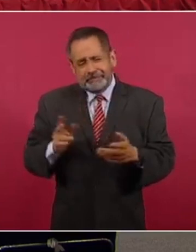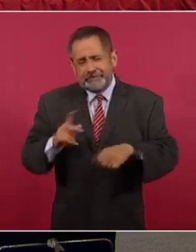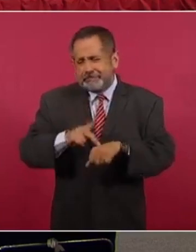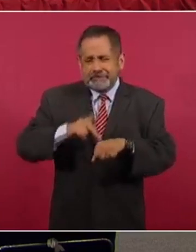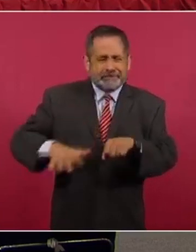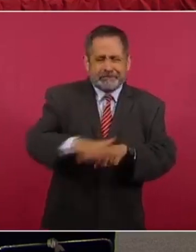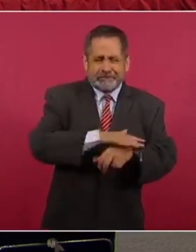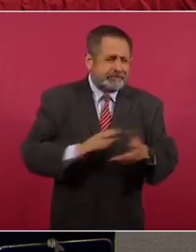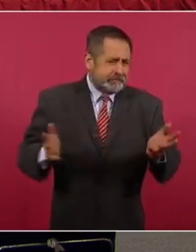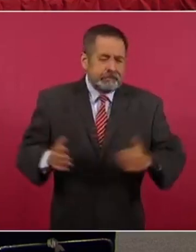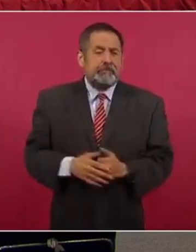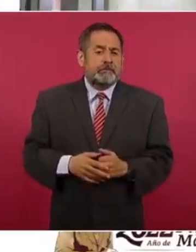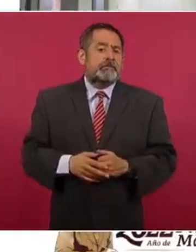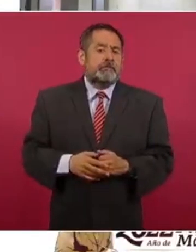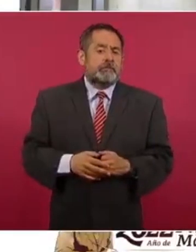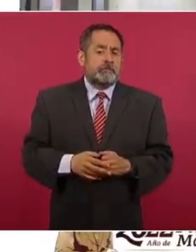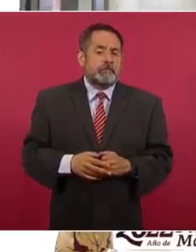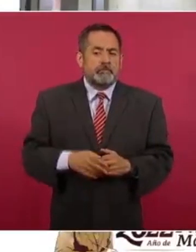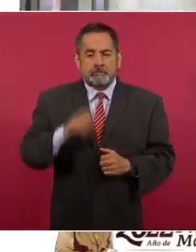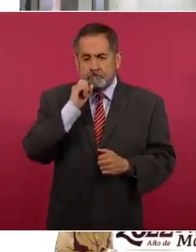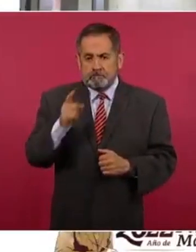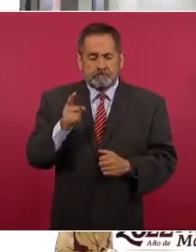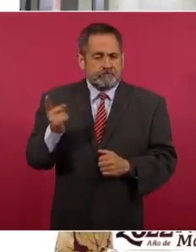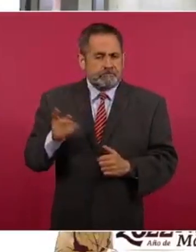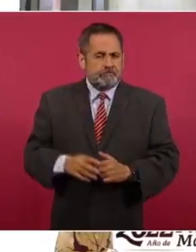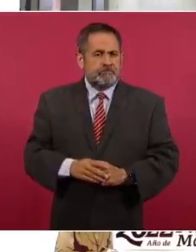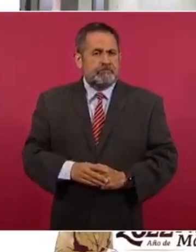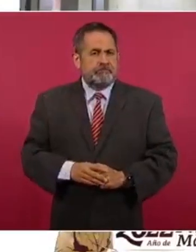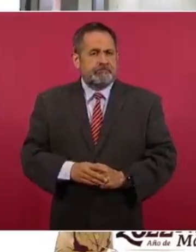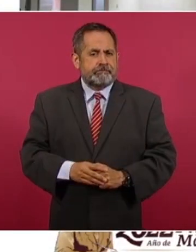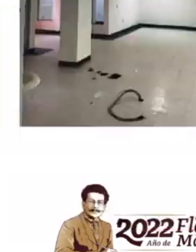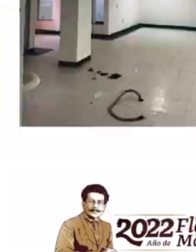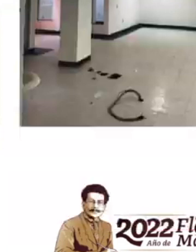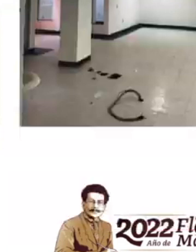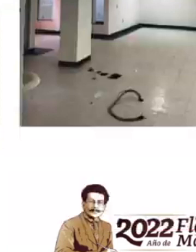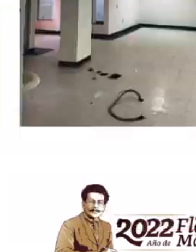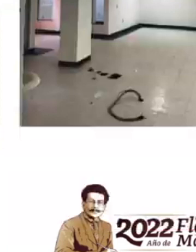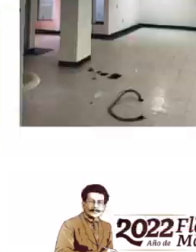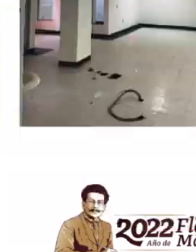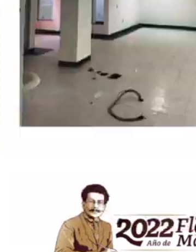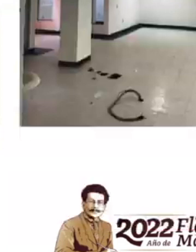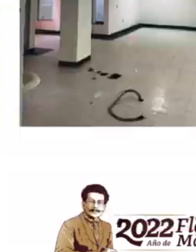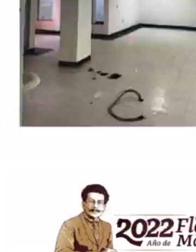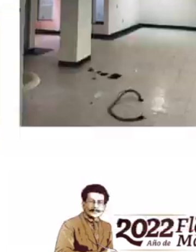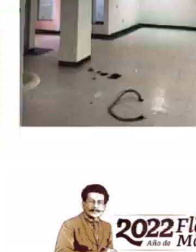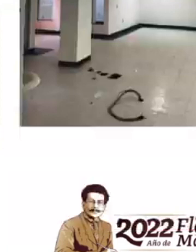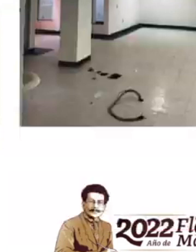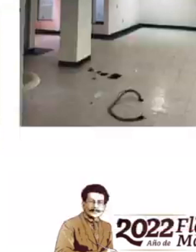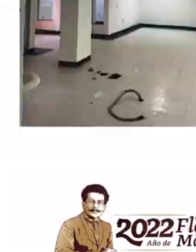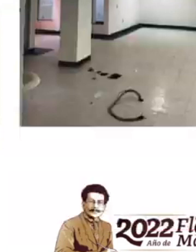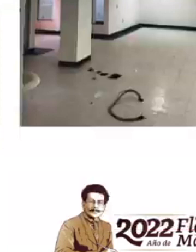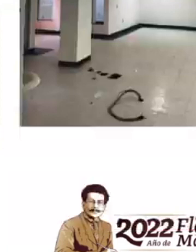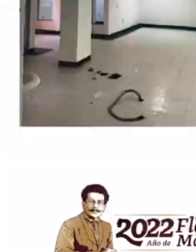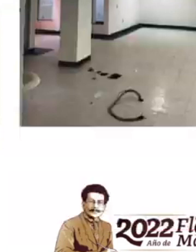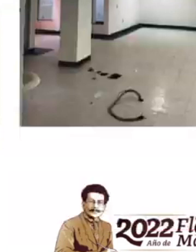acciones de rehabilitación en infraestructura en los hospitales. En esos 30 días se han